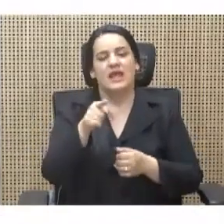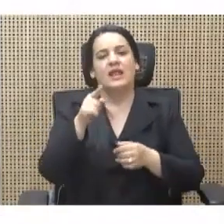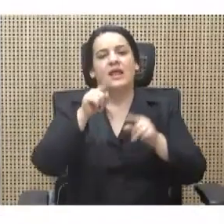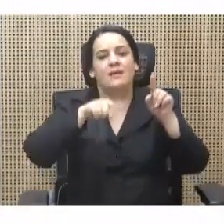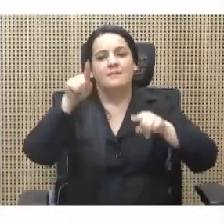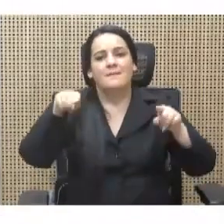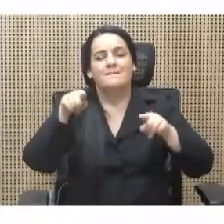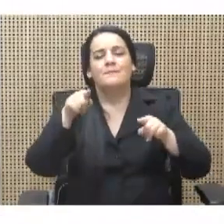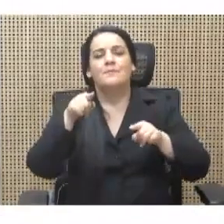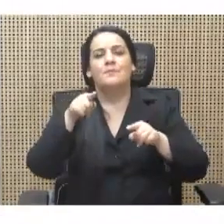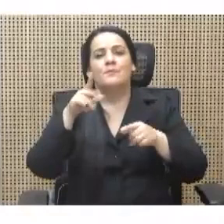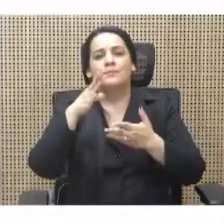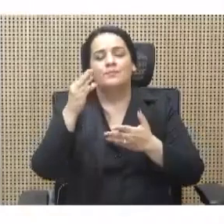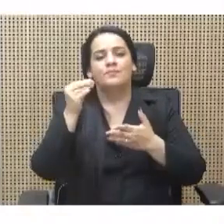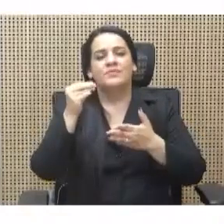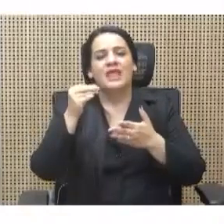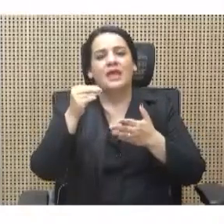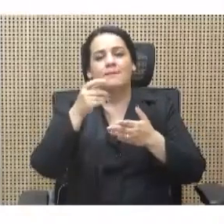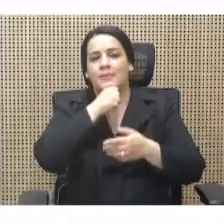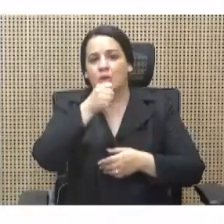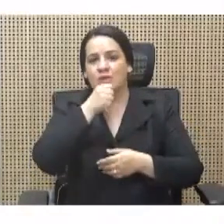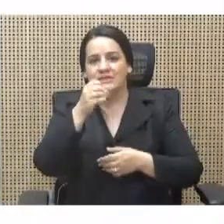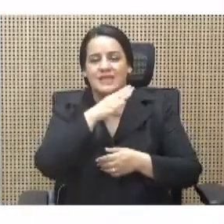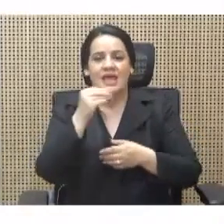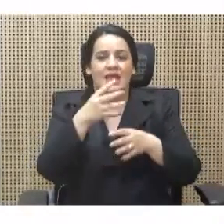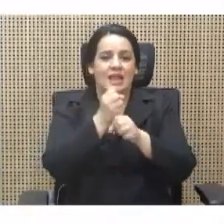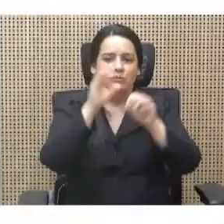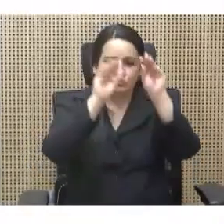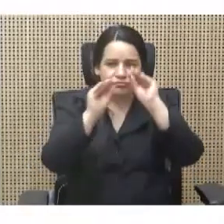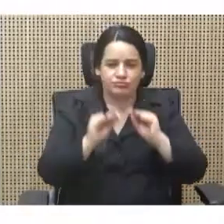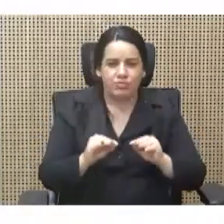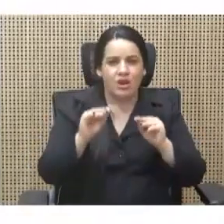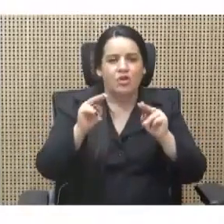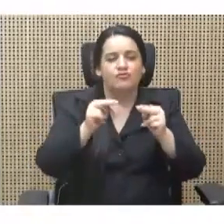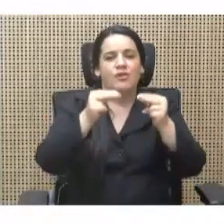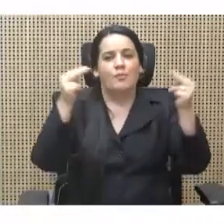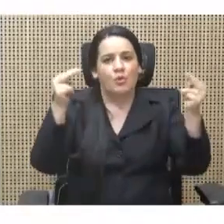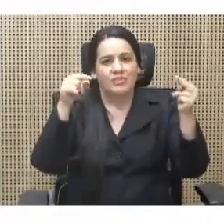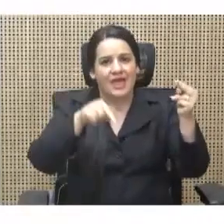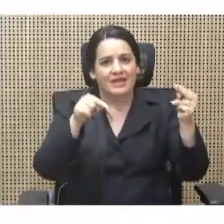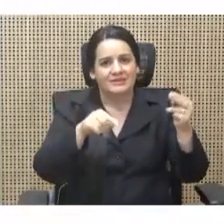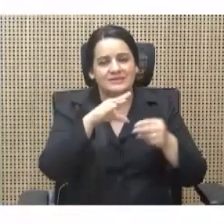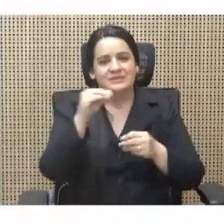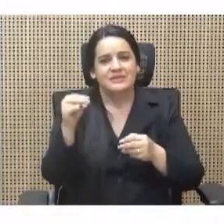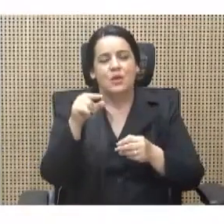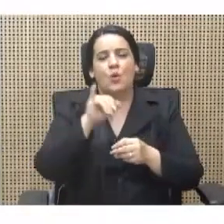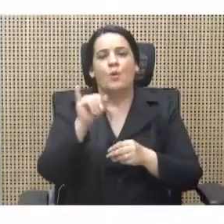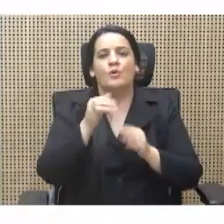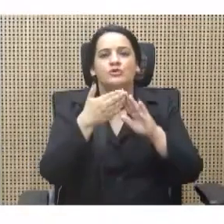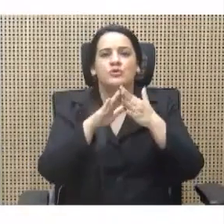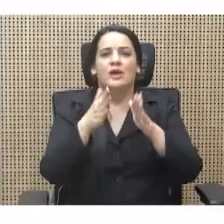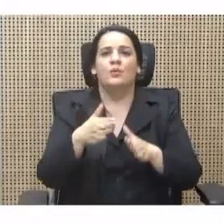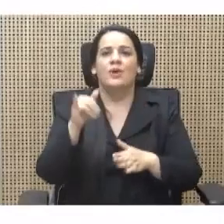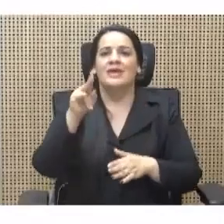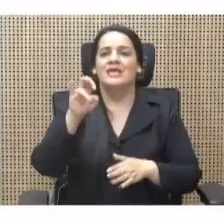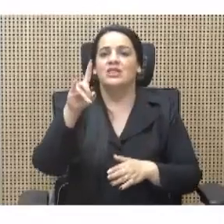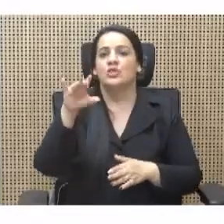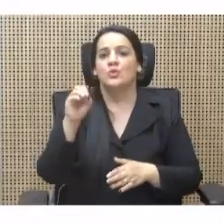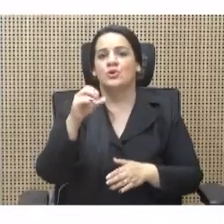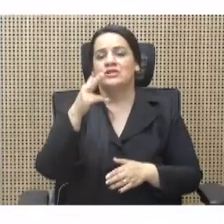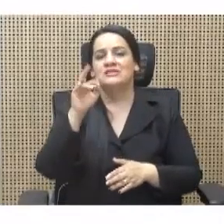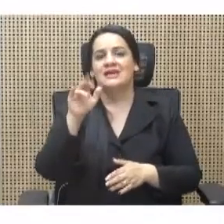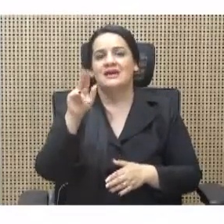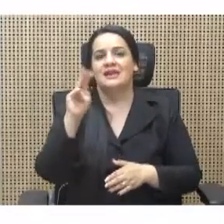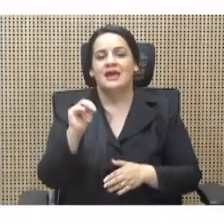y elaborando reportajes especulativos como el del ciudadano indio, Charán, que motivó su iracundo editorial.